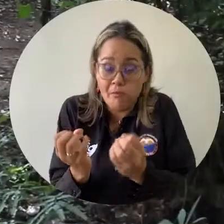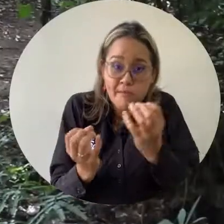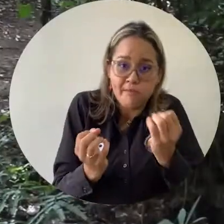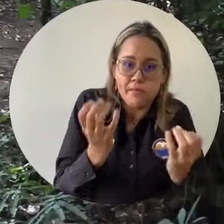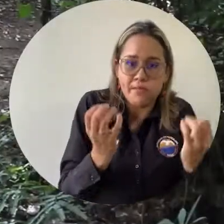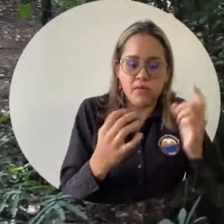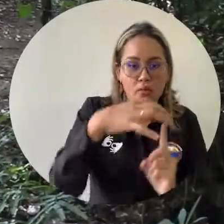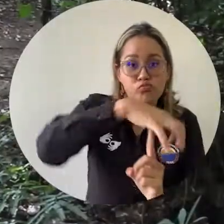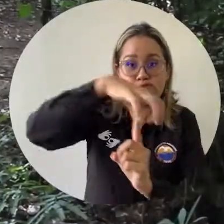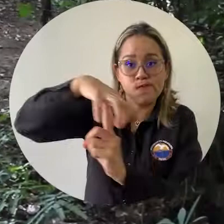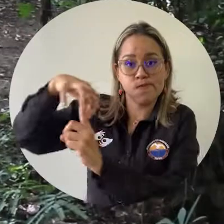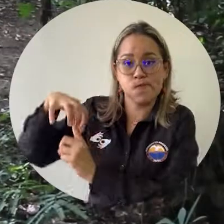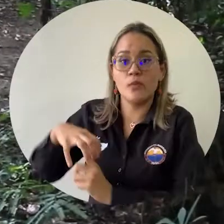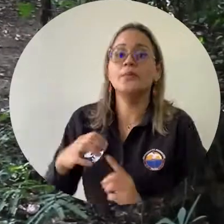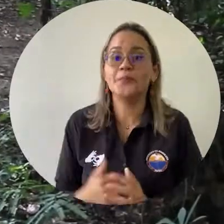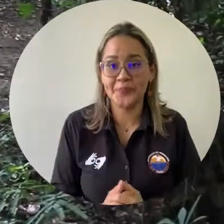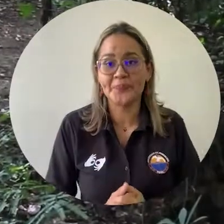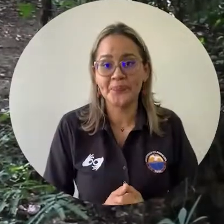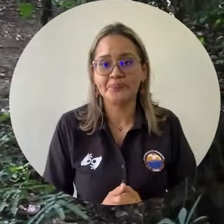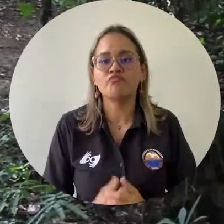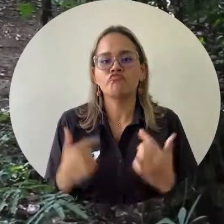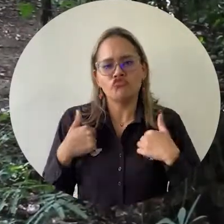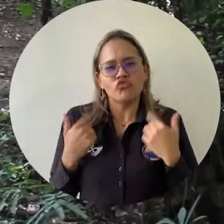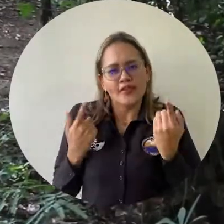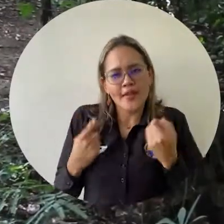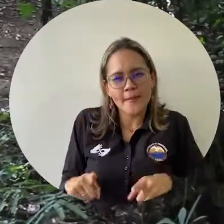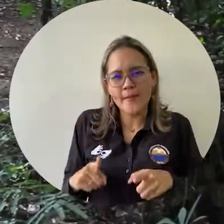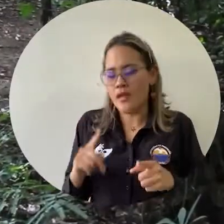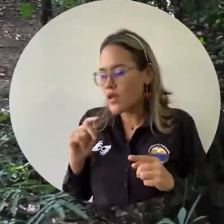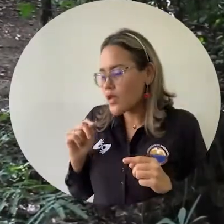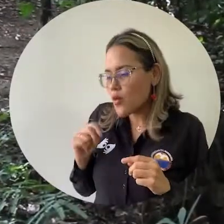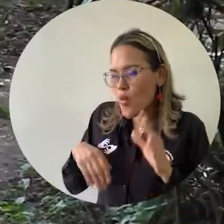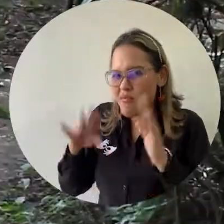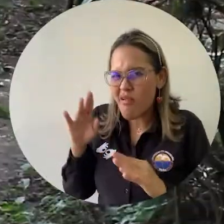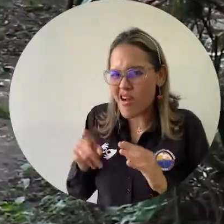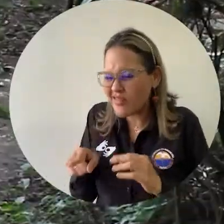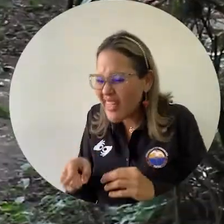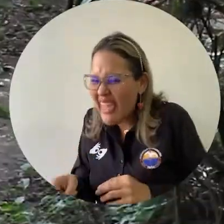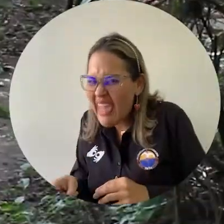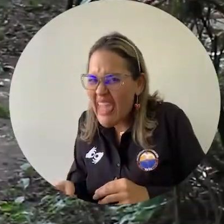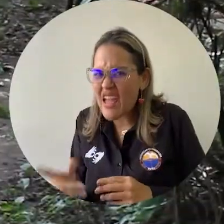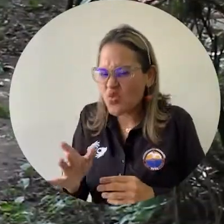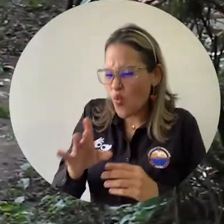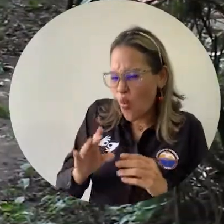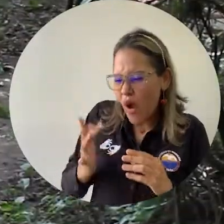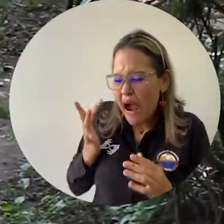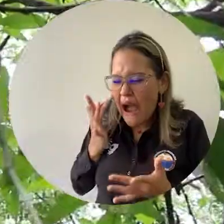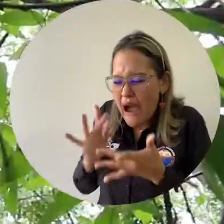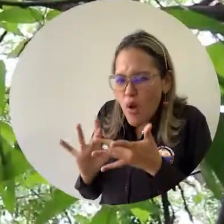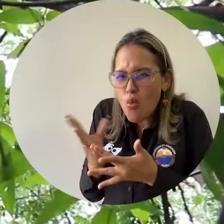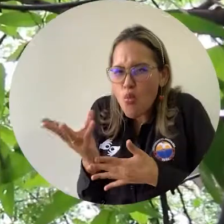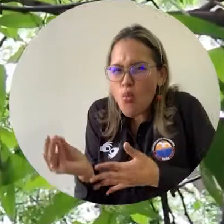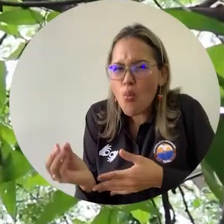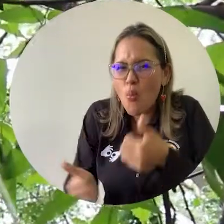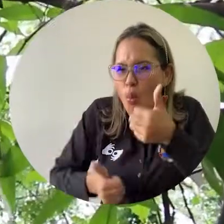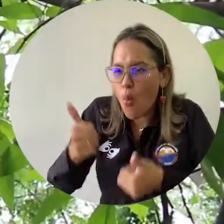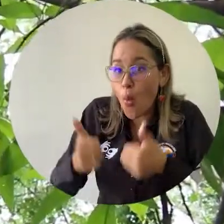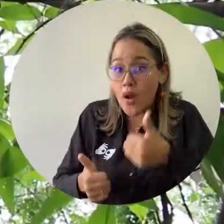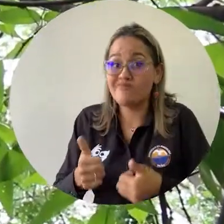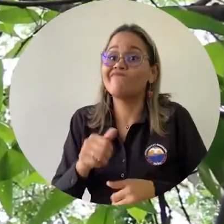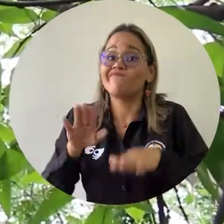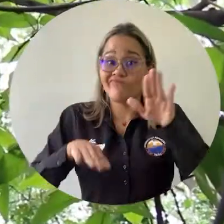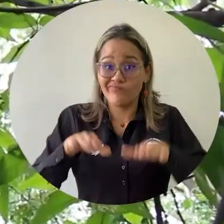revisando los caracteres morfológicos de esta especie para saber a qué familia y cómo se llama. Muchas veces no